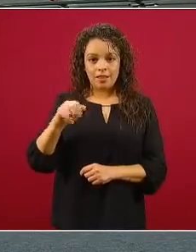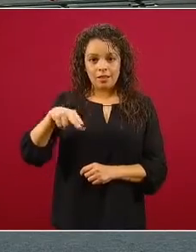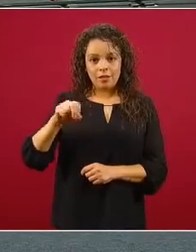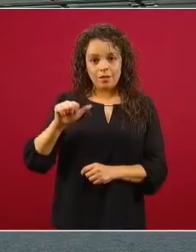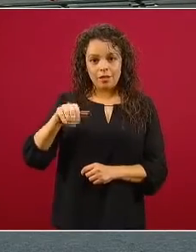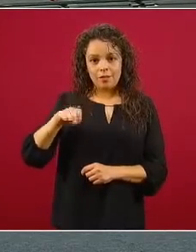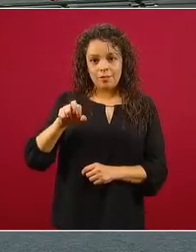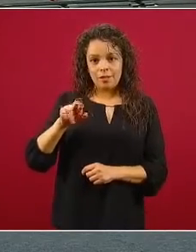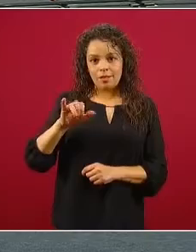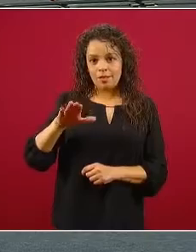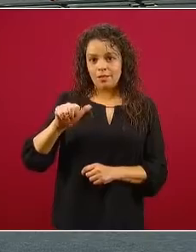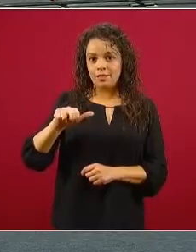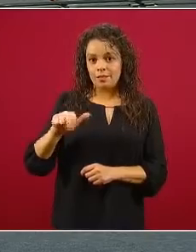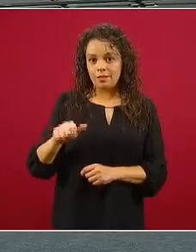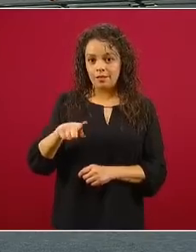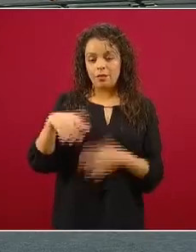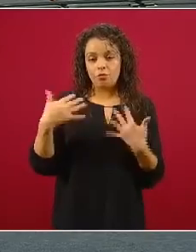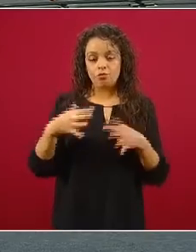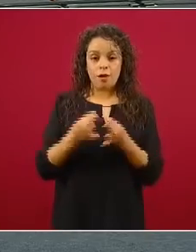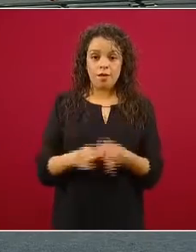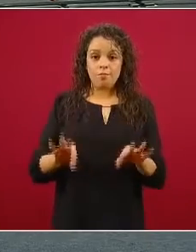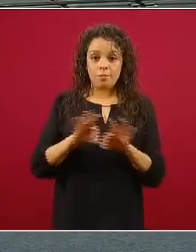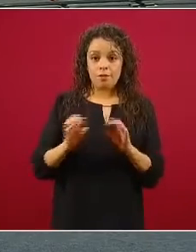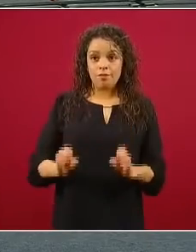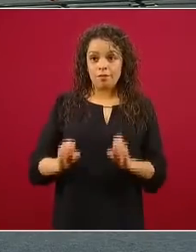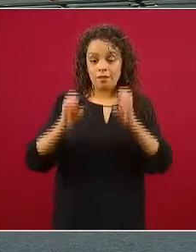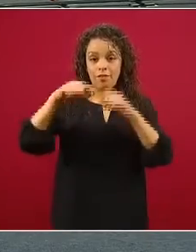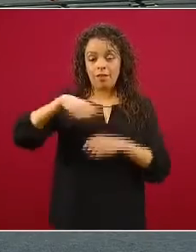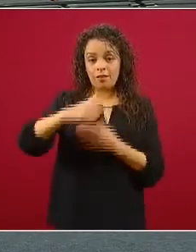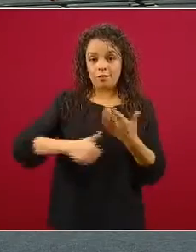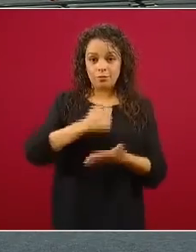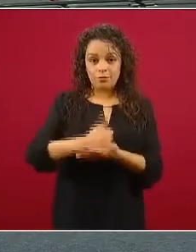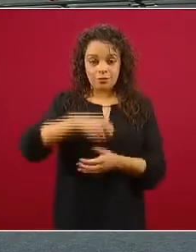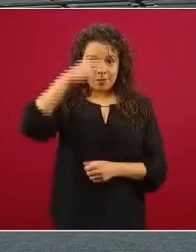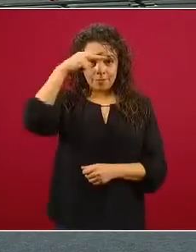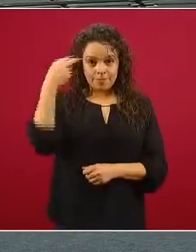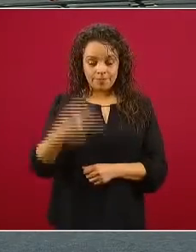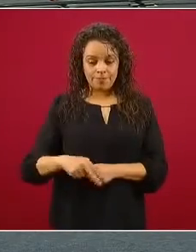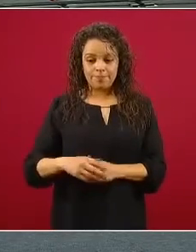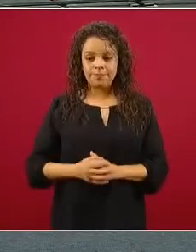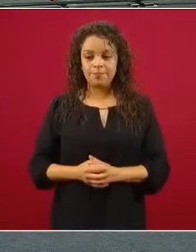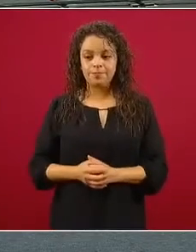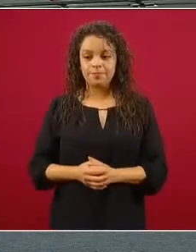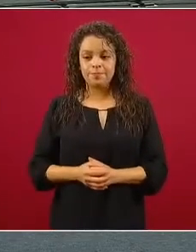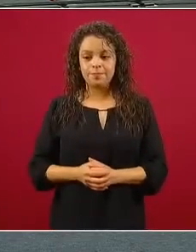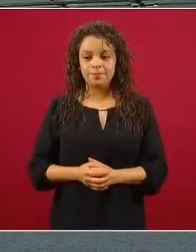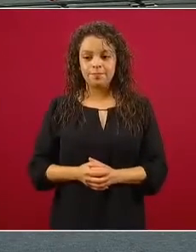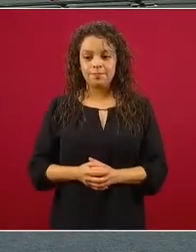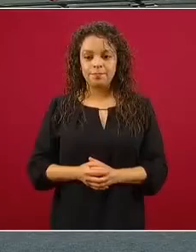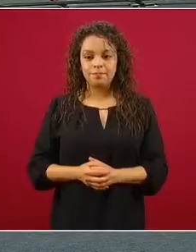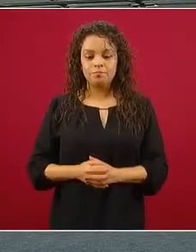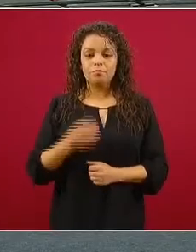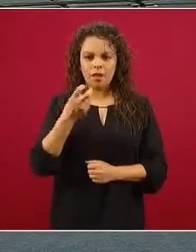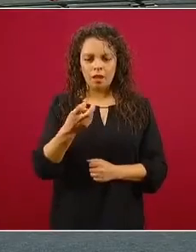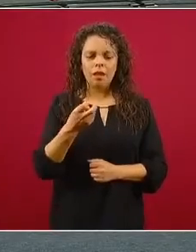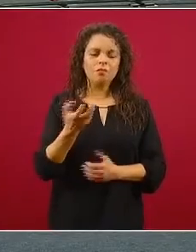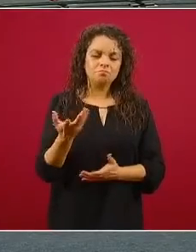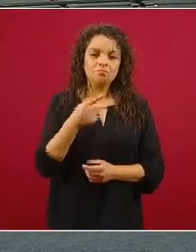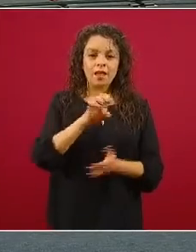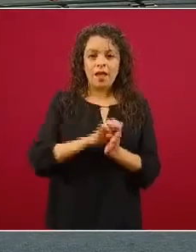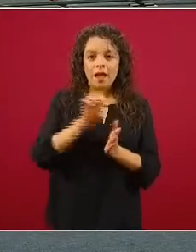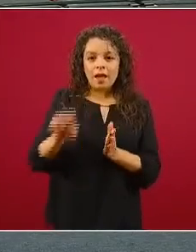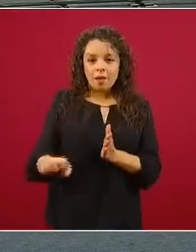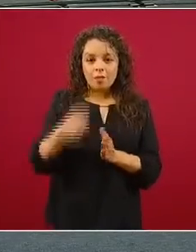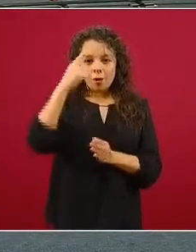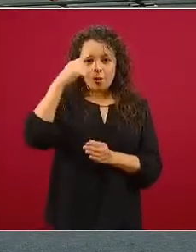del centro de la Ciudad de México, que la tomamos como un parámetro de medición de cómo vamos. Si dan